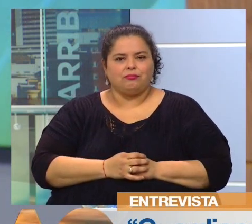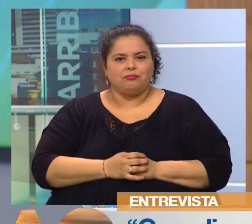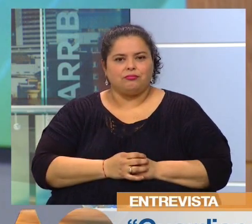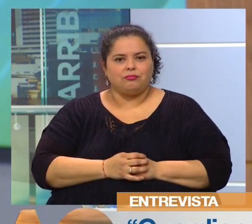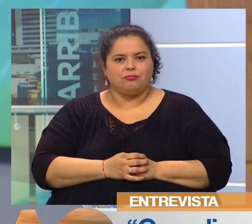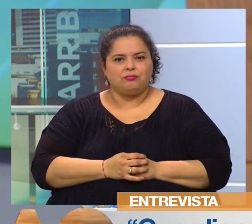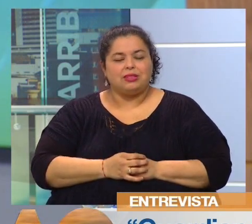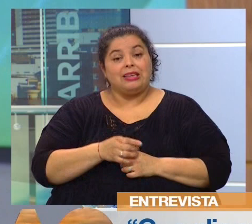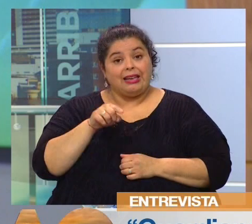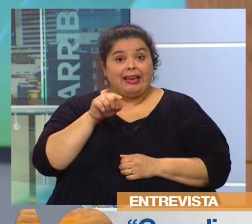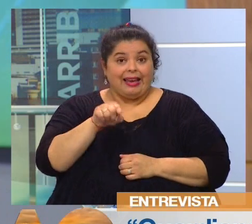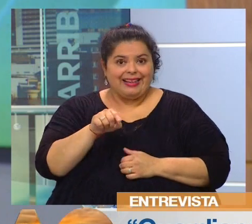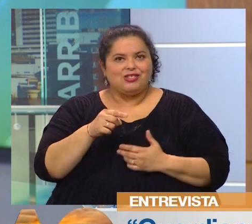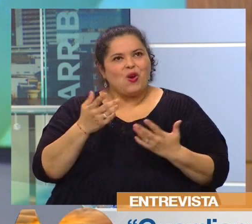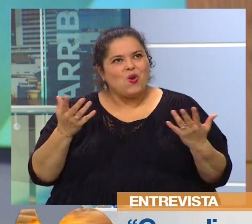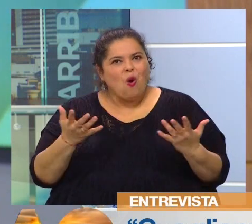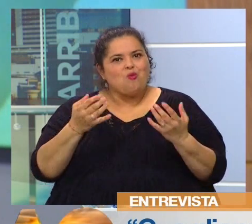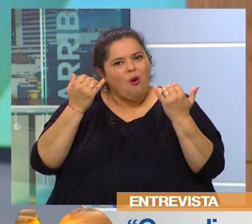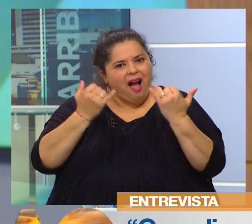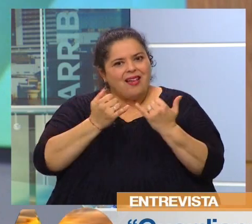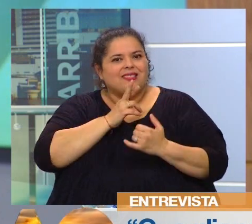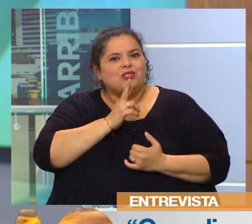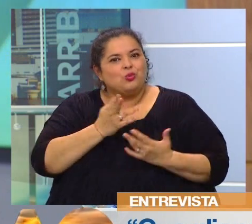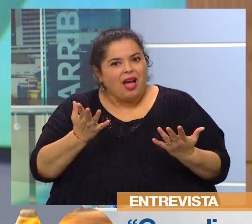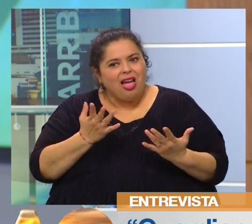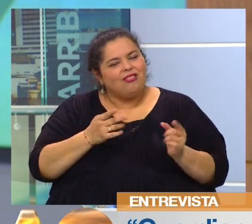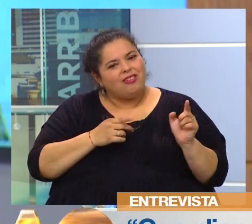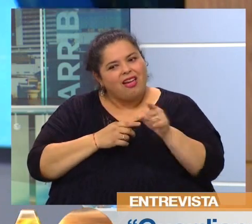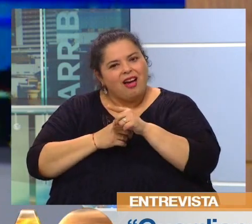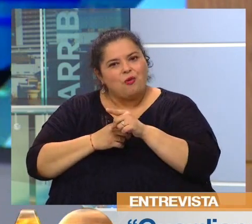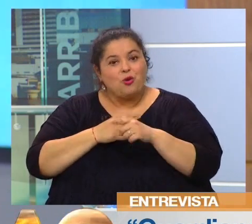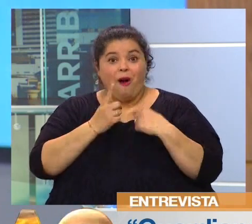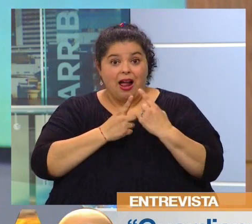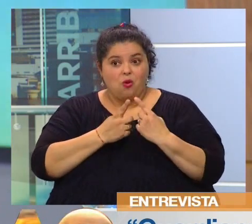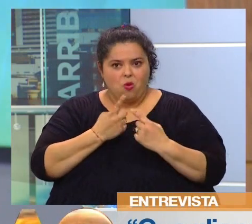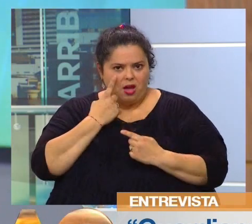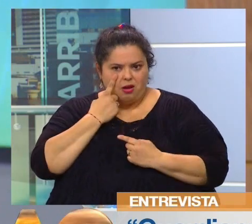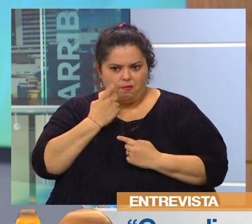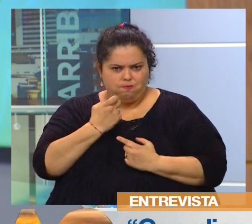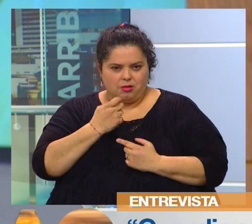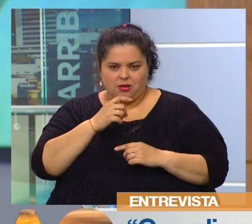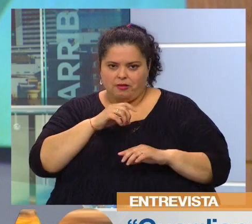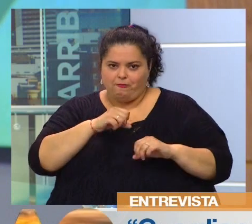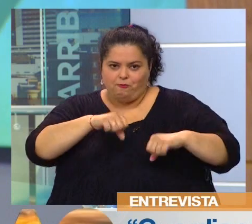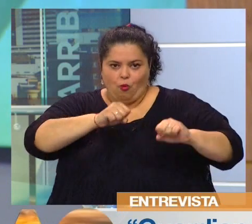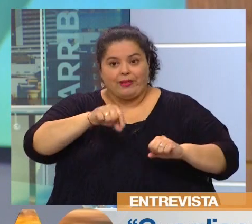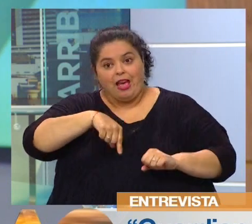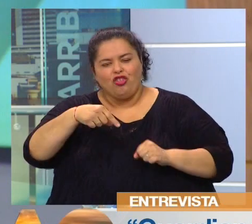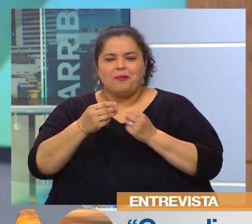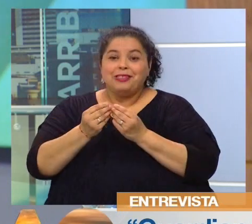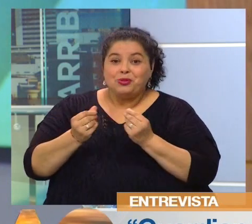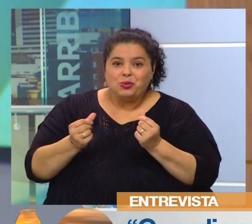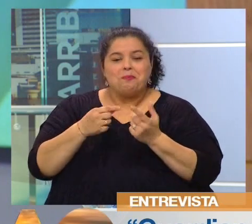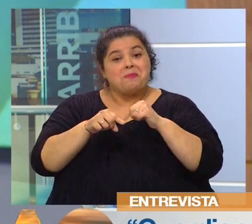Y ese espacio tiene resultados, a veces más sutiles, a veces más concretos, pero